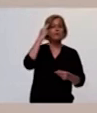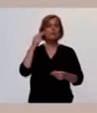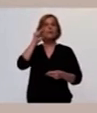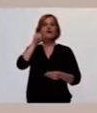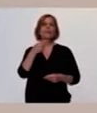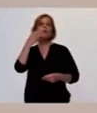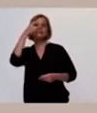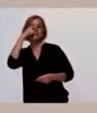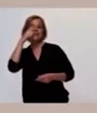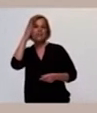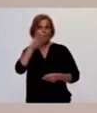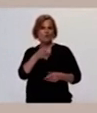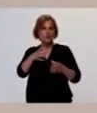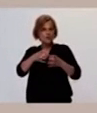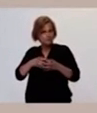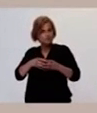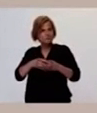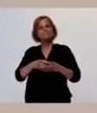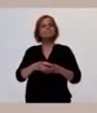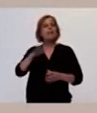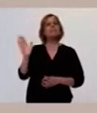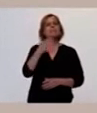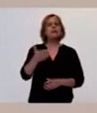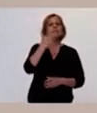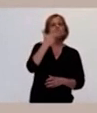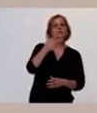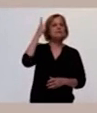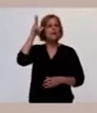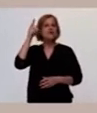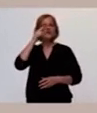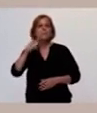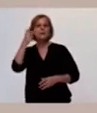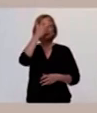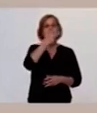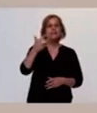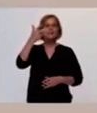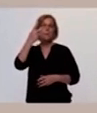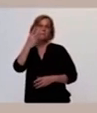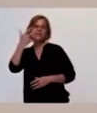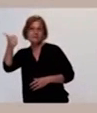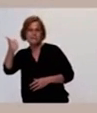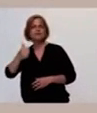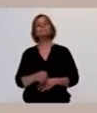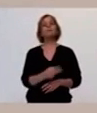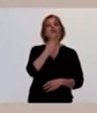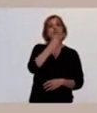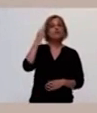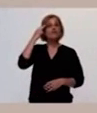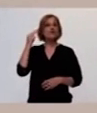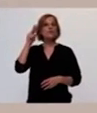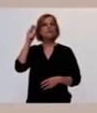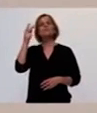se han descartado 38.626 y contamos con 298